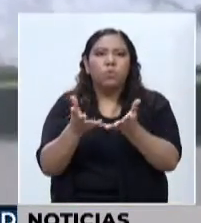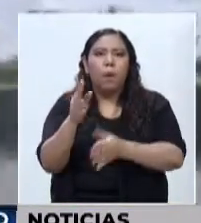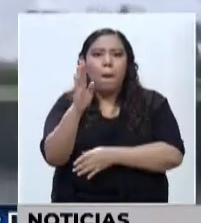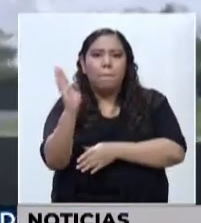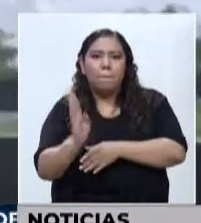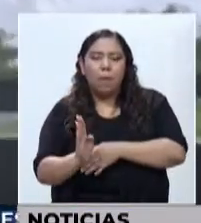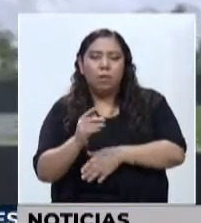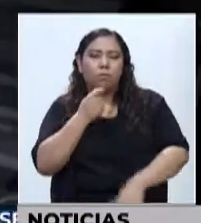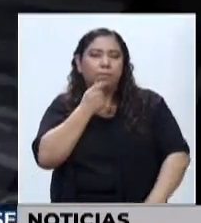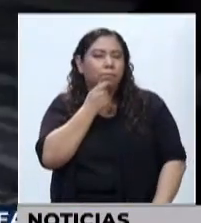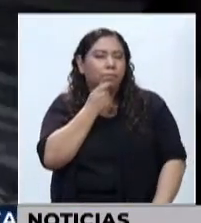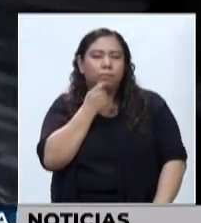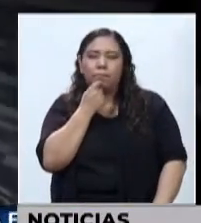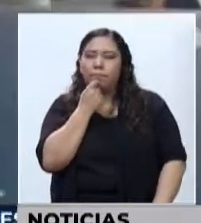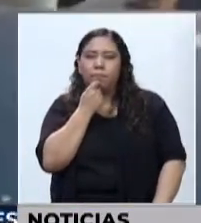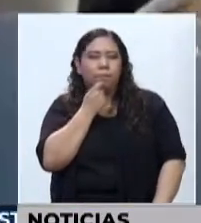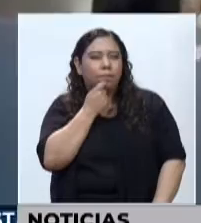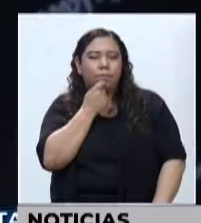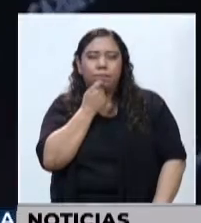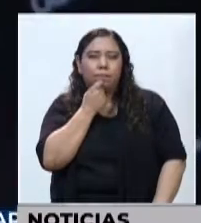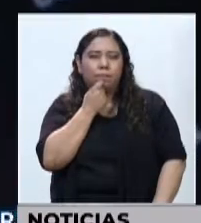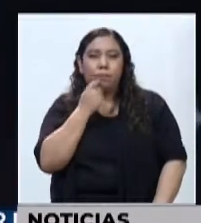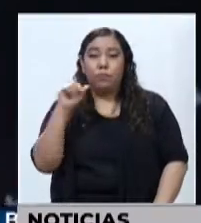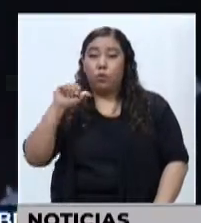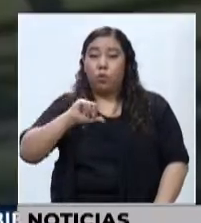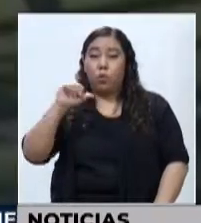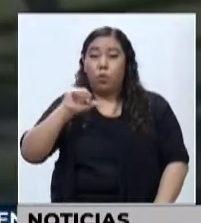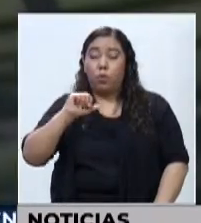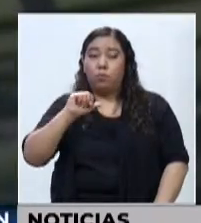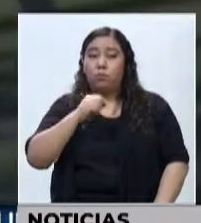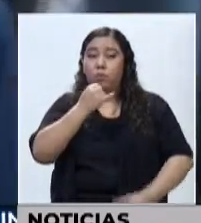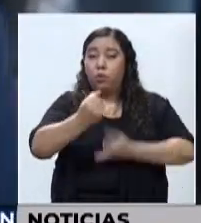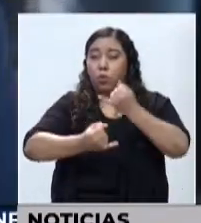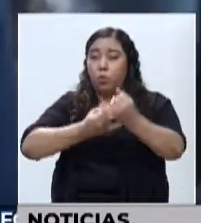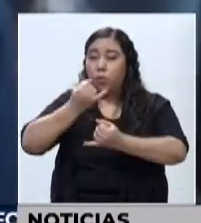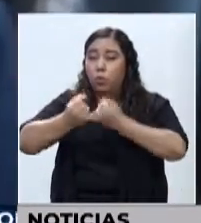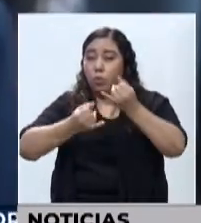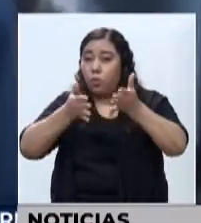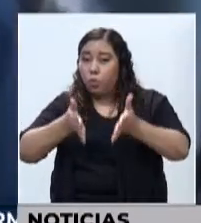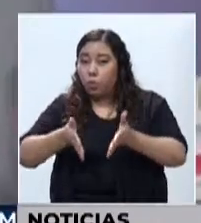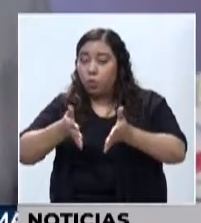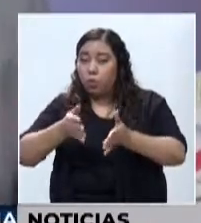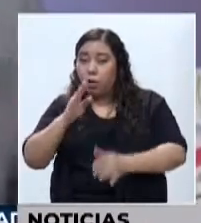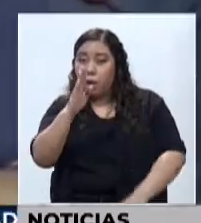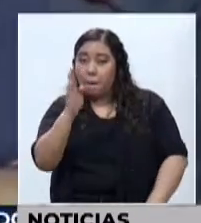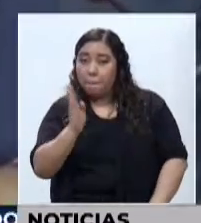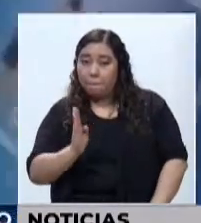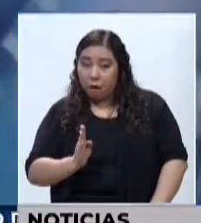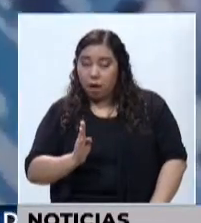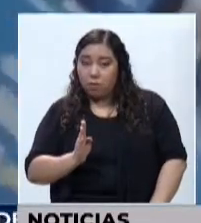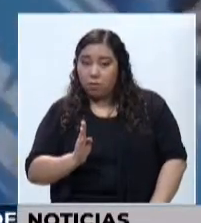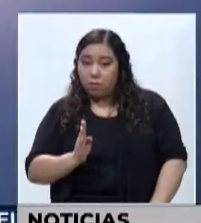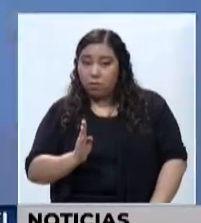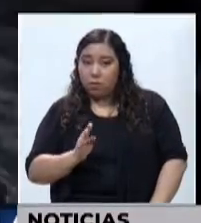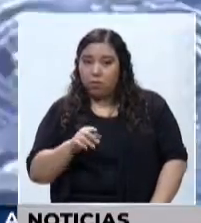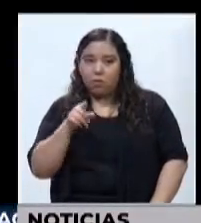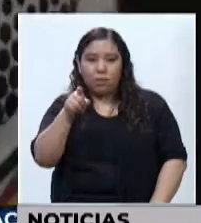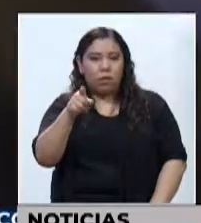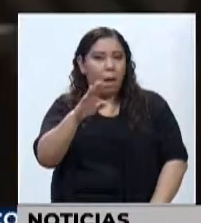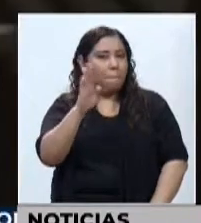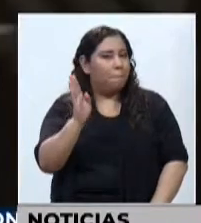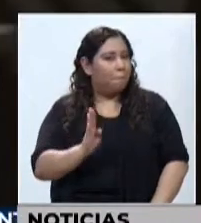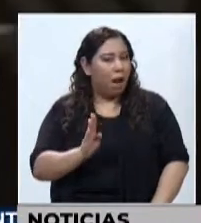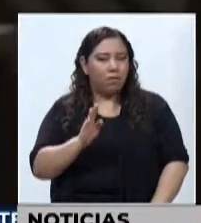Brasil, pidió este día a Neymar y a los jugadores de la selección brasileña que no acepten jugar la Copa América en su país.